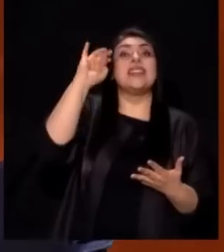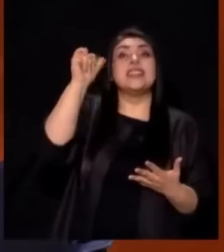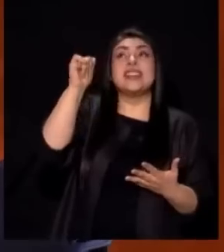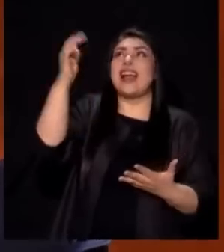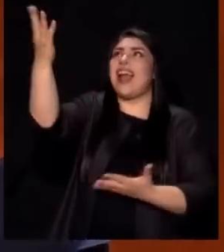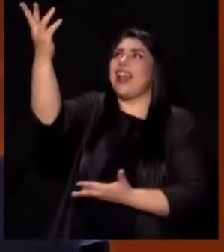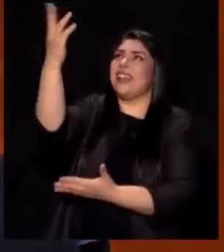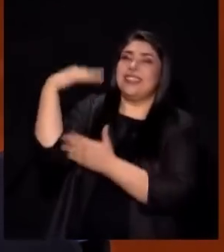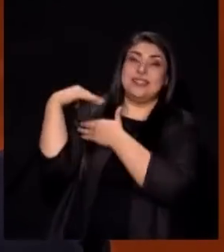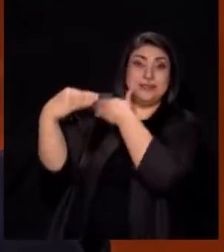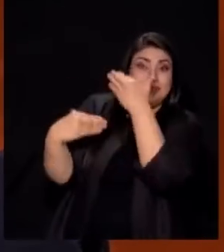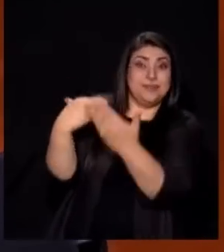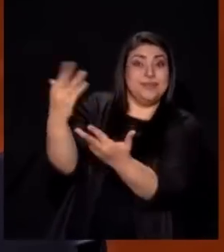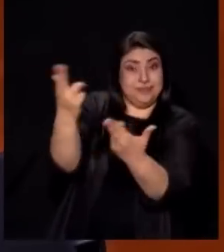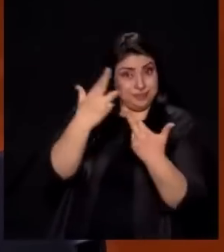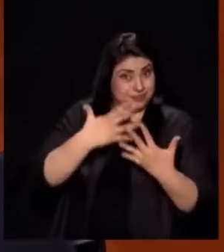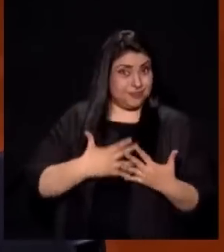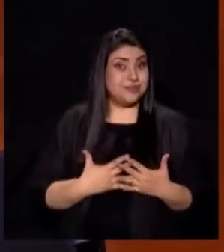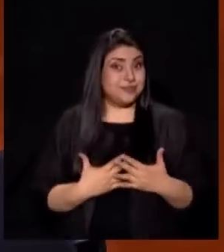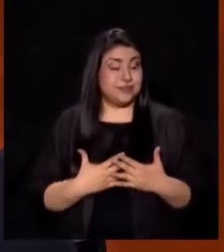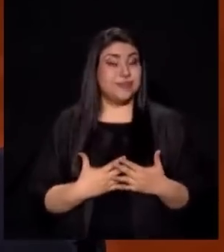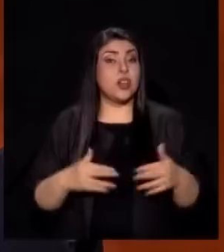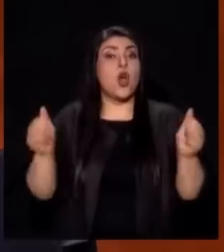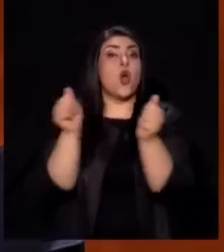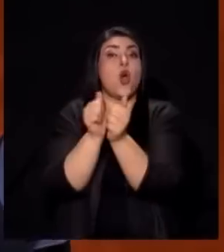Jesús Amén